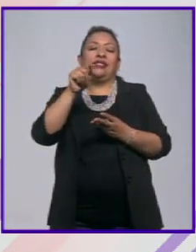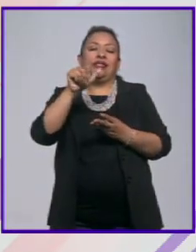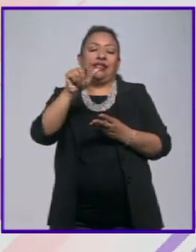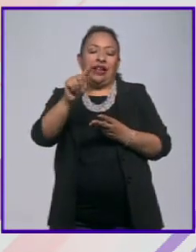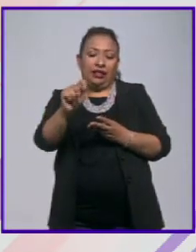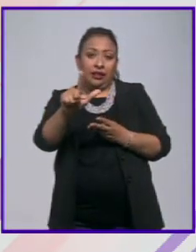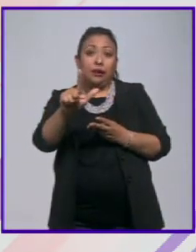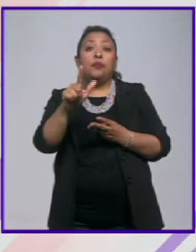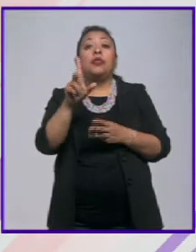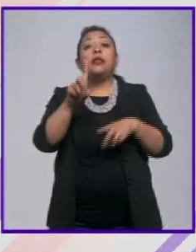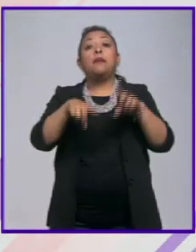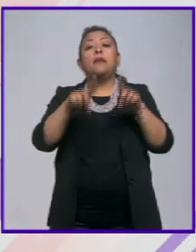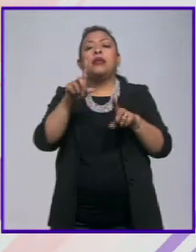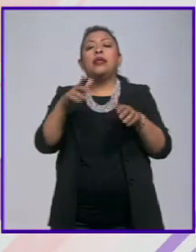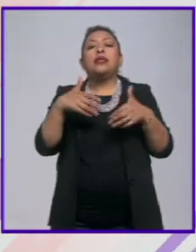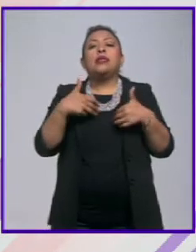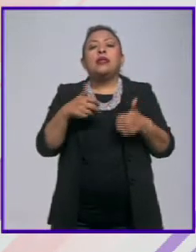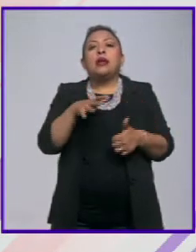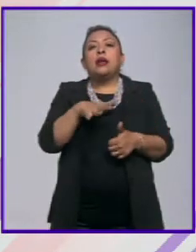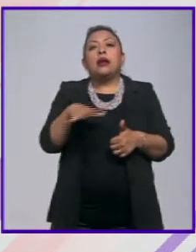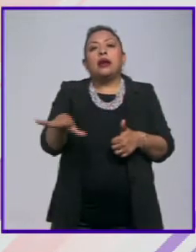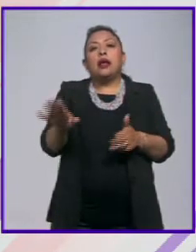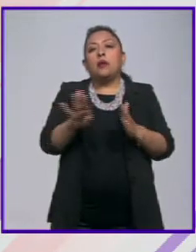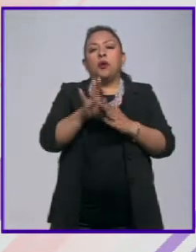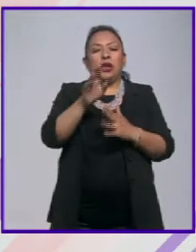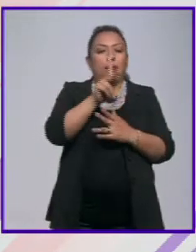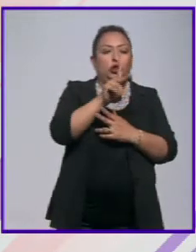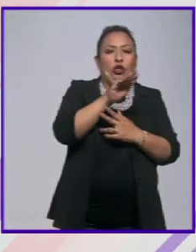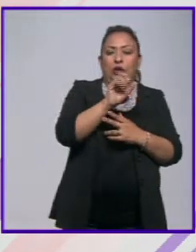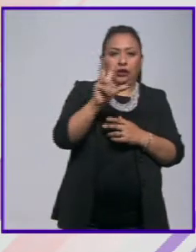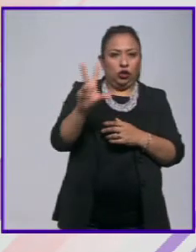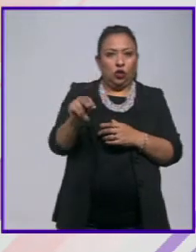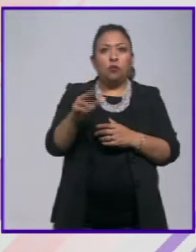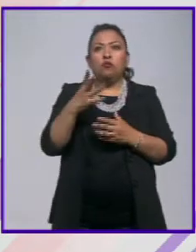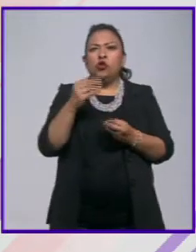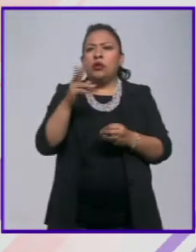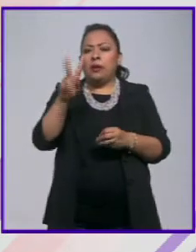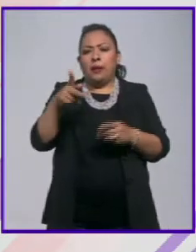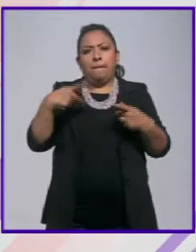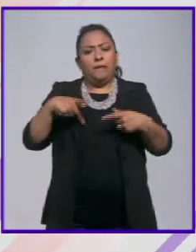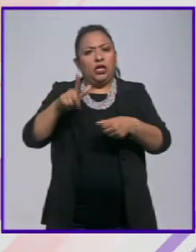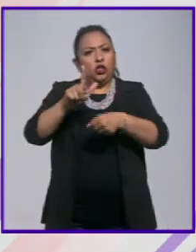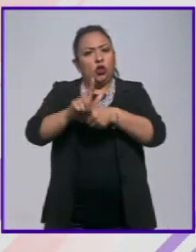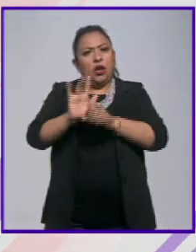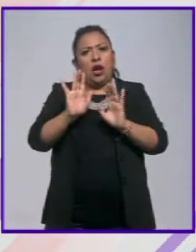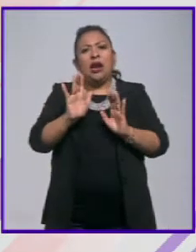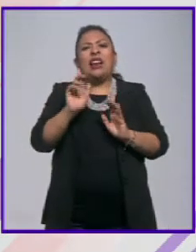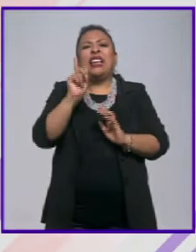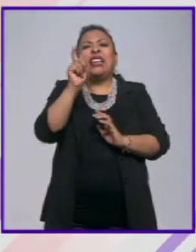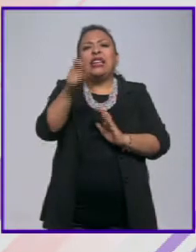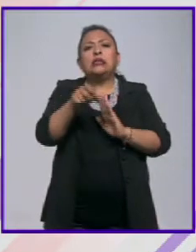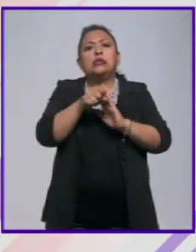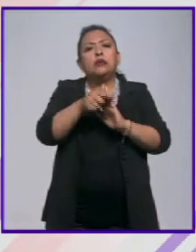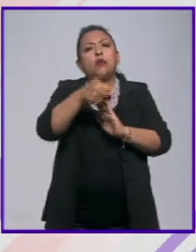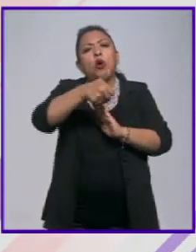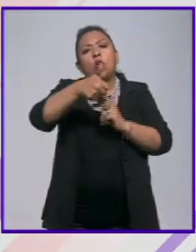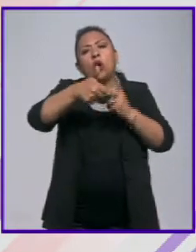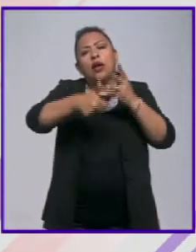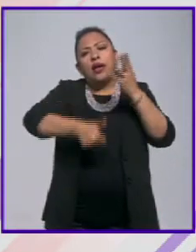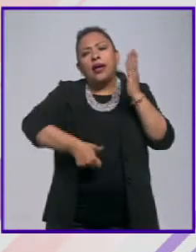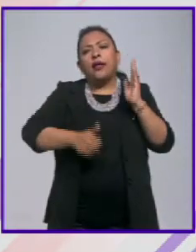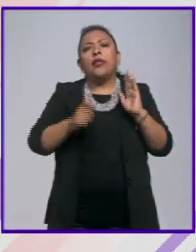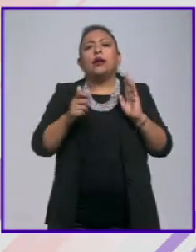que eso depende no de una interpretación general como lo da el psicoanálisis sino muy personal de lo que simboliza cada uno